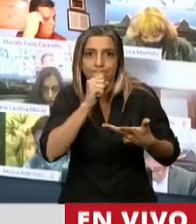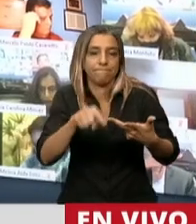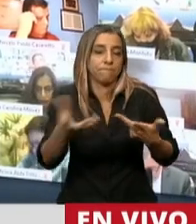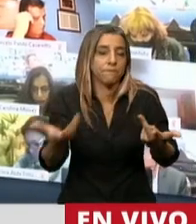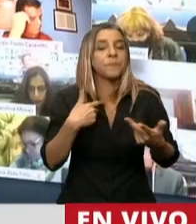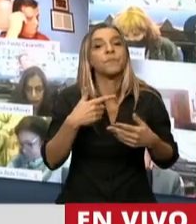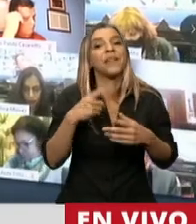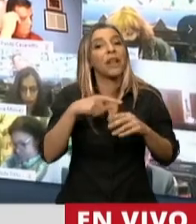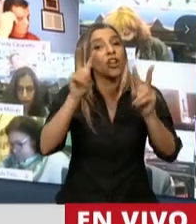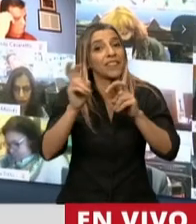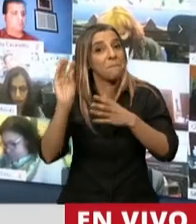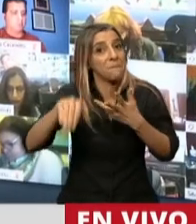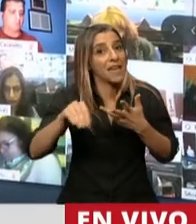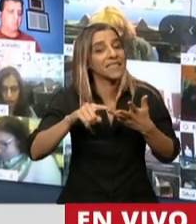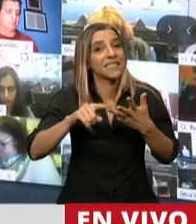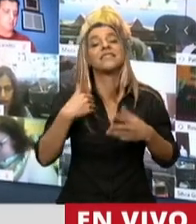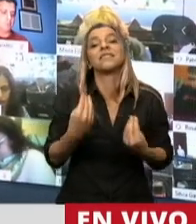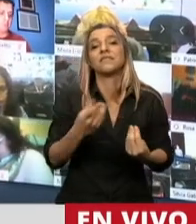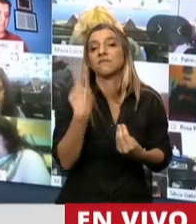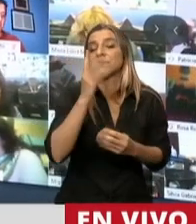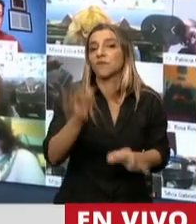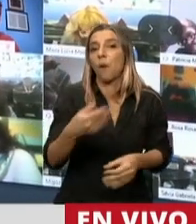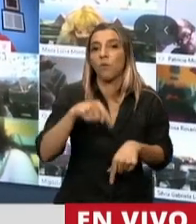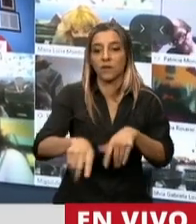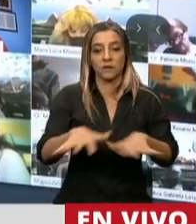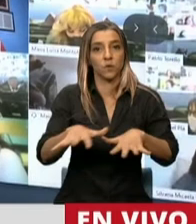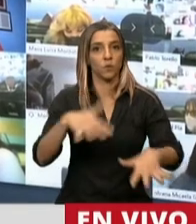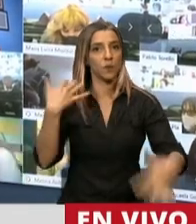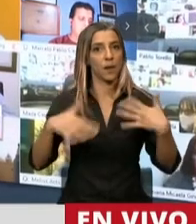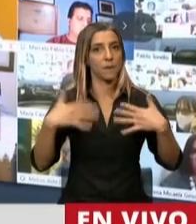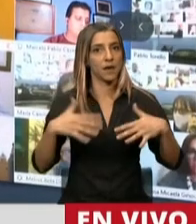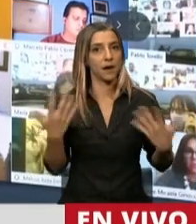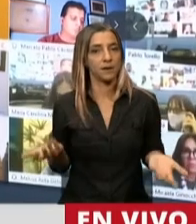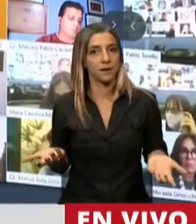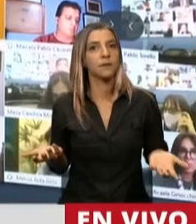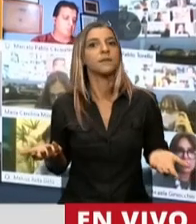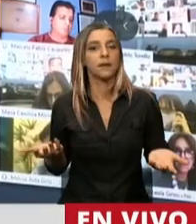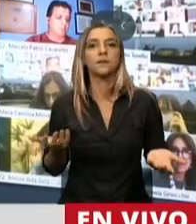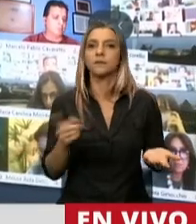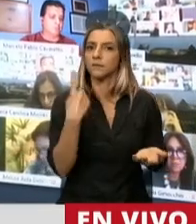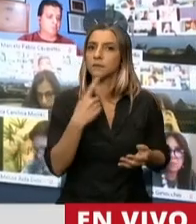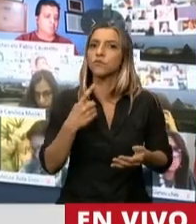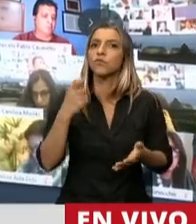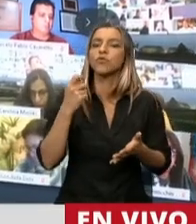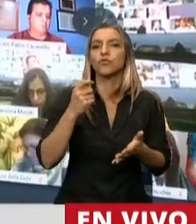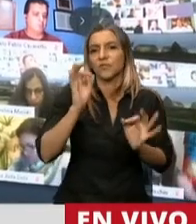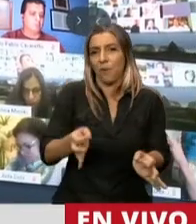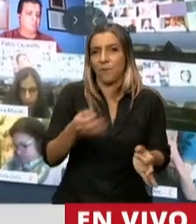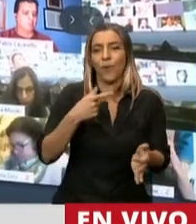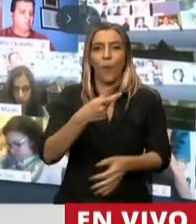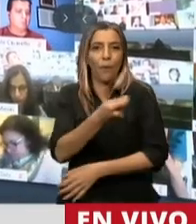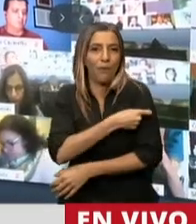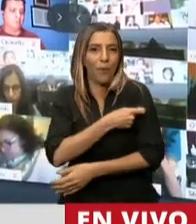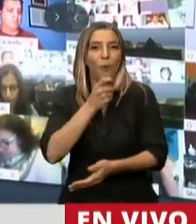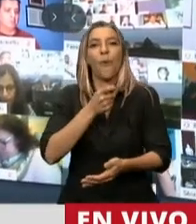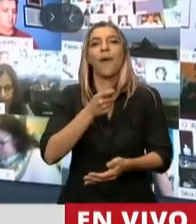que ustedes saben que por ley de emergencia sanitaria nosotros ya hicimos, este Congreso votó que las vacunas no pagan IVA y no pagan derechos